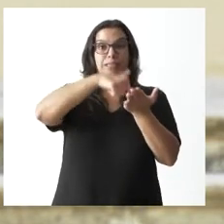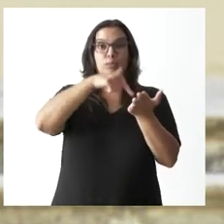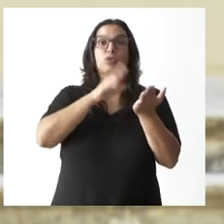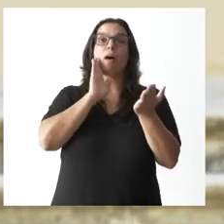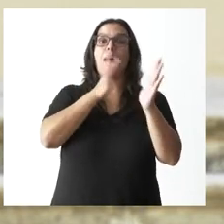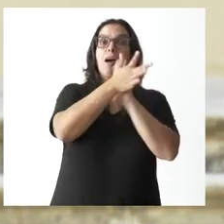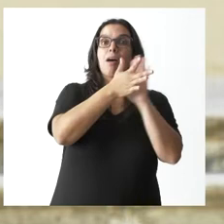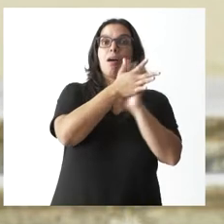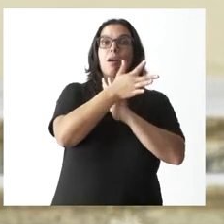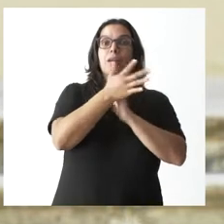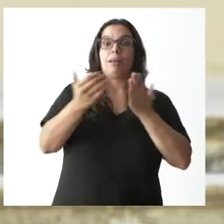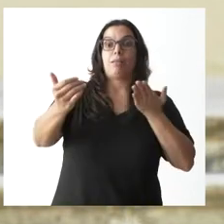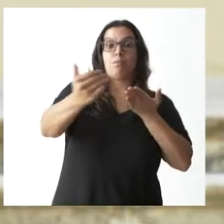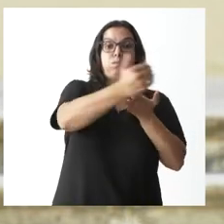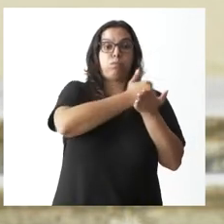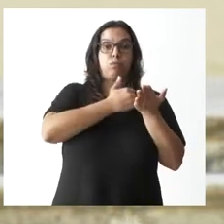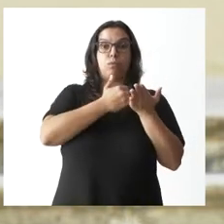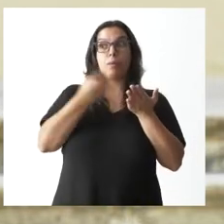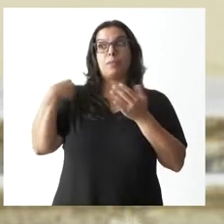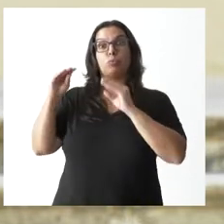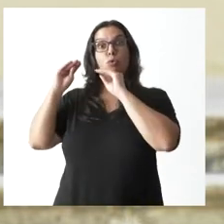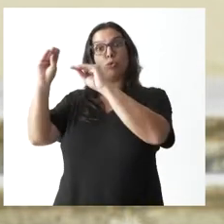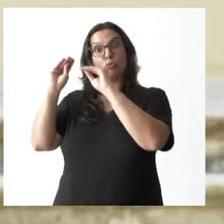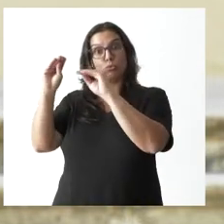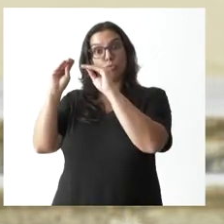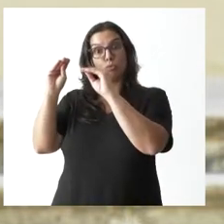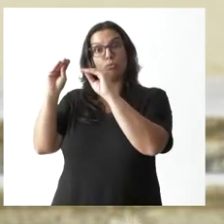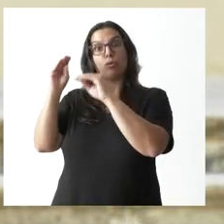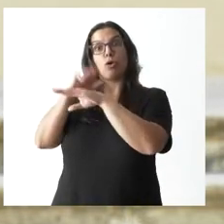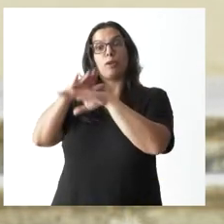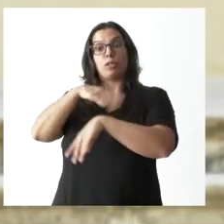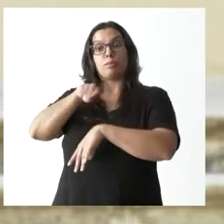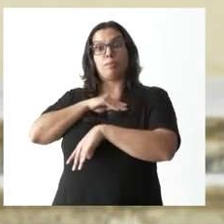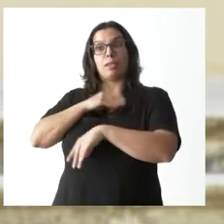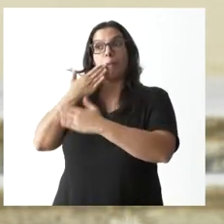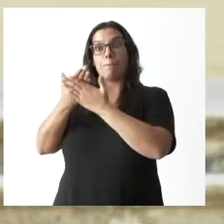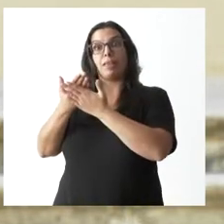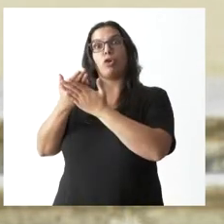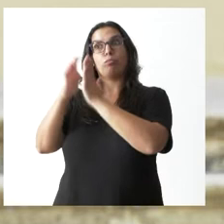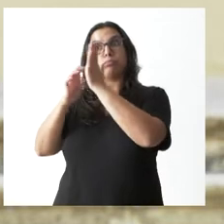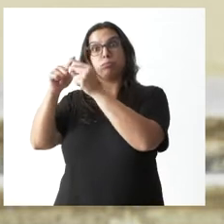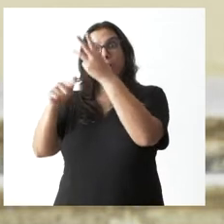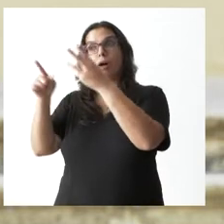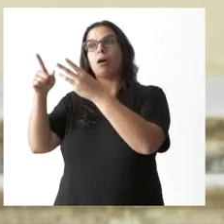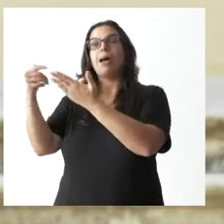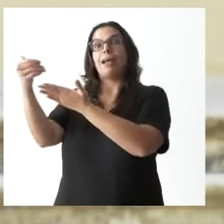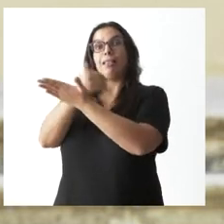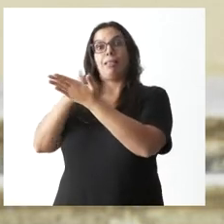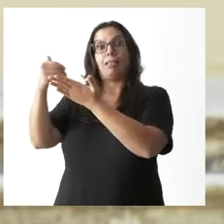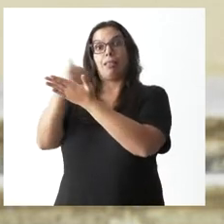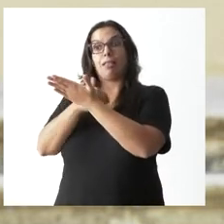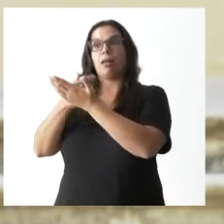va destinada a las comunidades autónomas. Es decir, la Junta de Castilla y León, reclamando